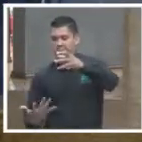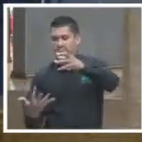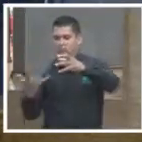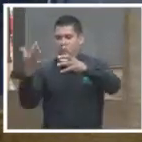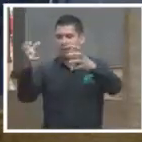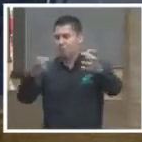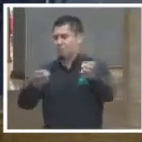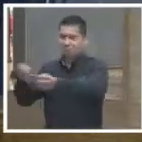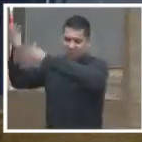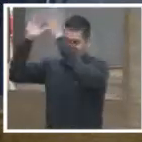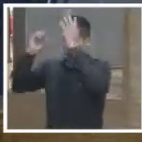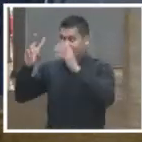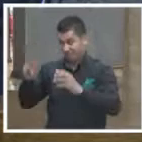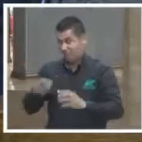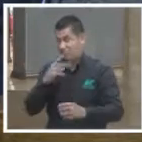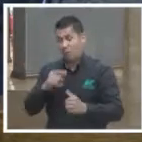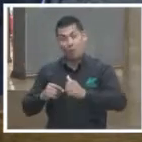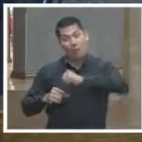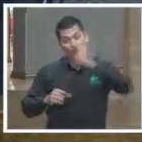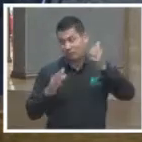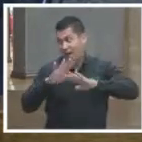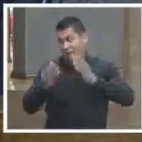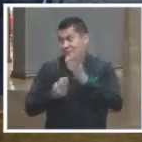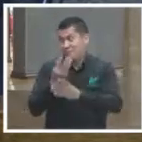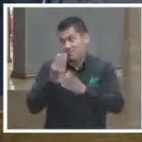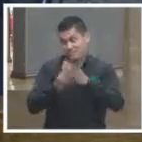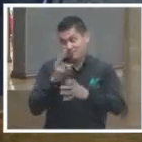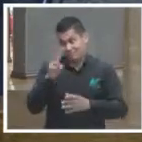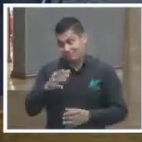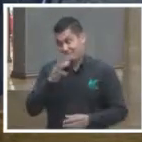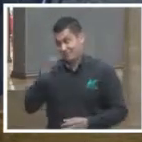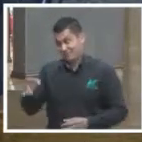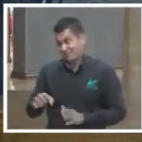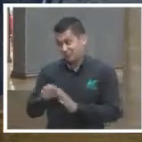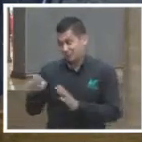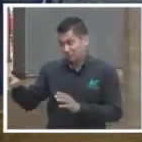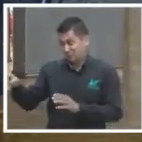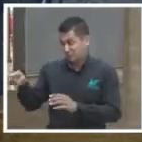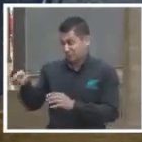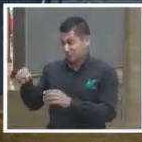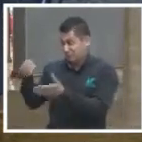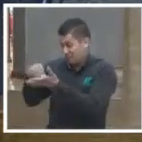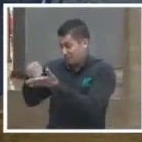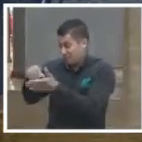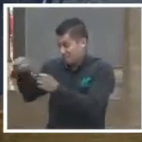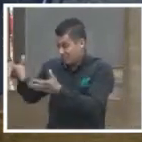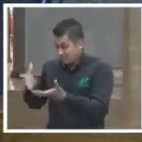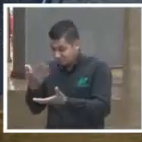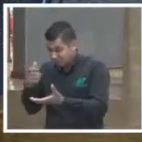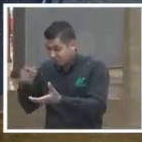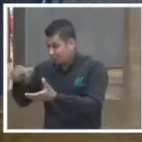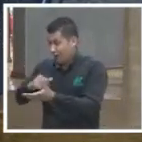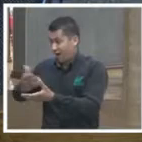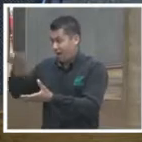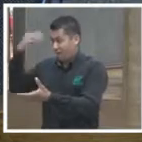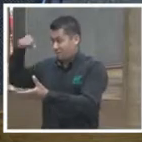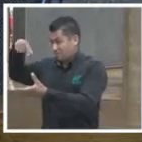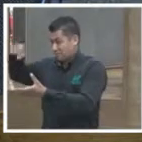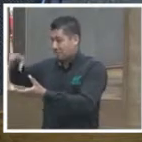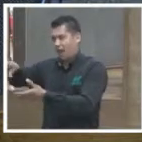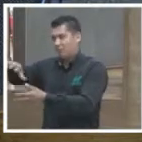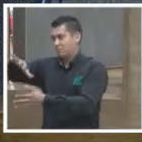aquello no sirve y si quieres seguir anclado en aquello, disculpa, me vas a ser totalmente rebasado, pero tampoco le vas a